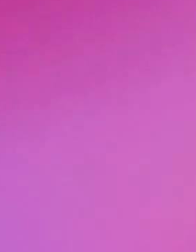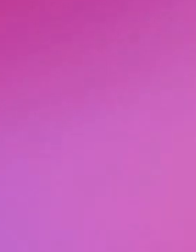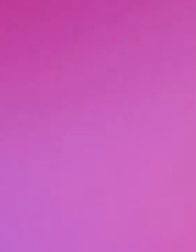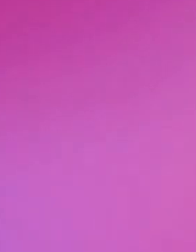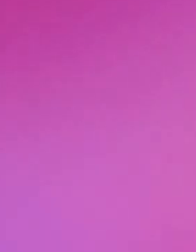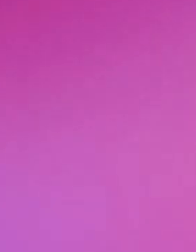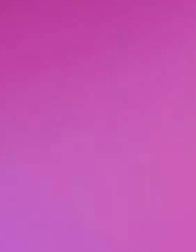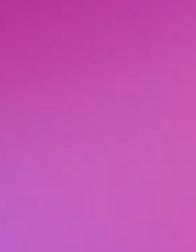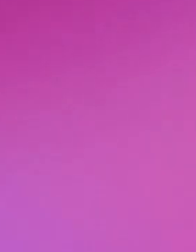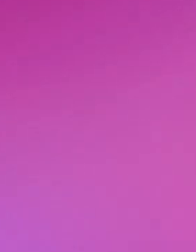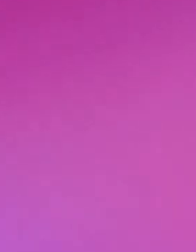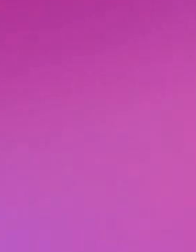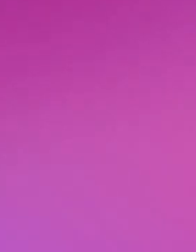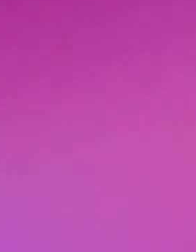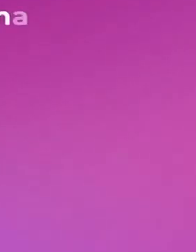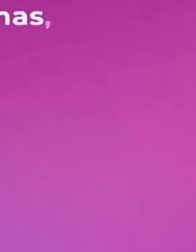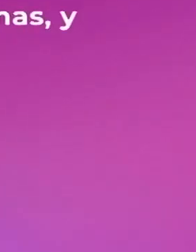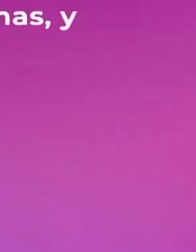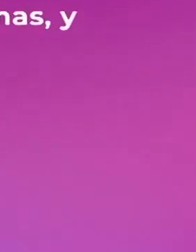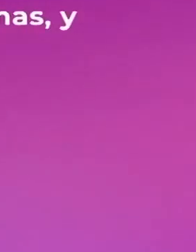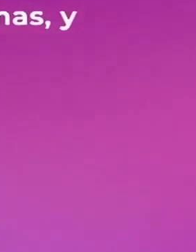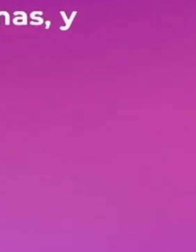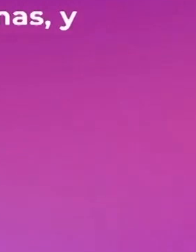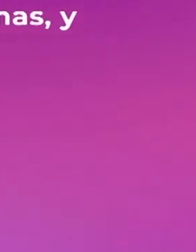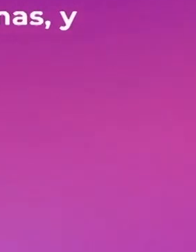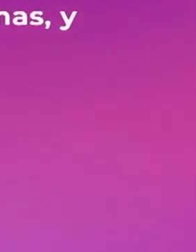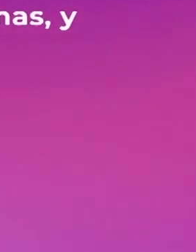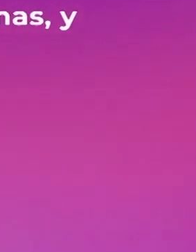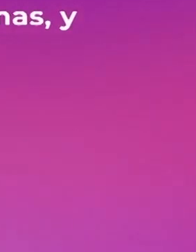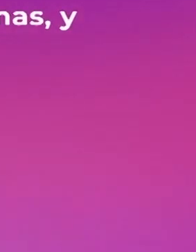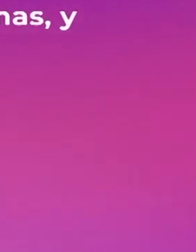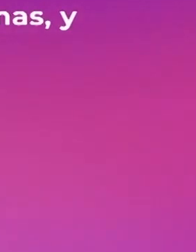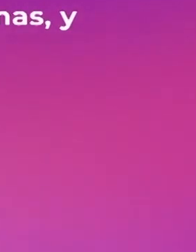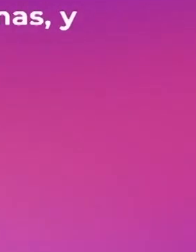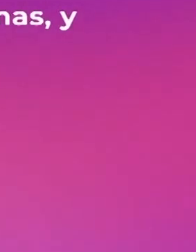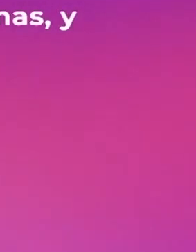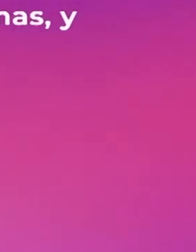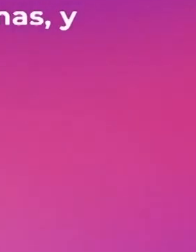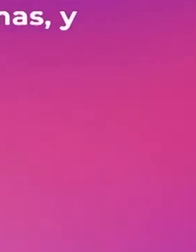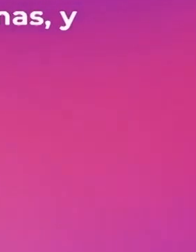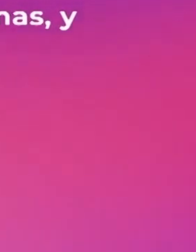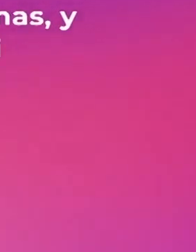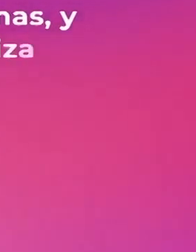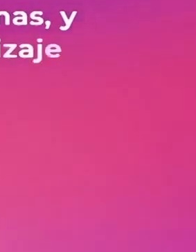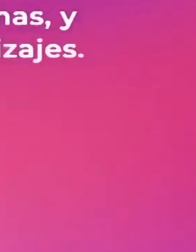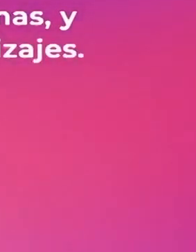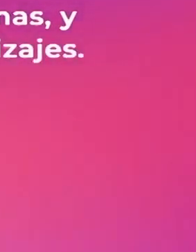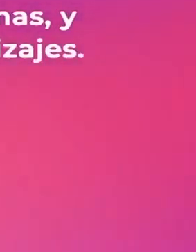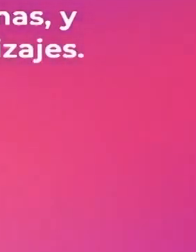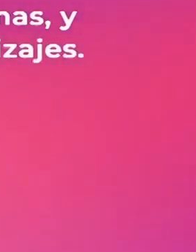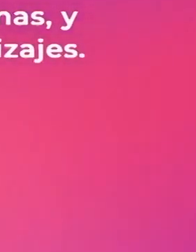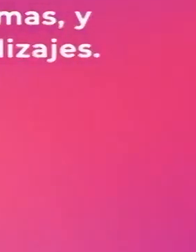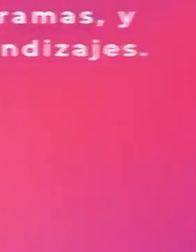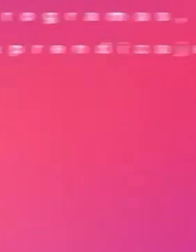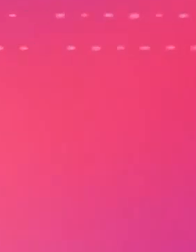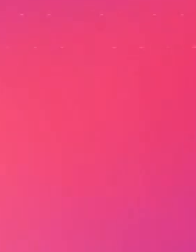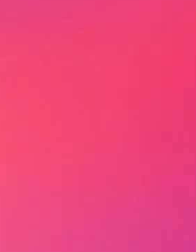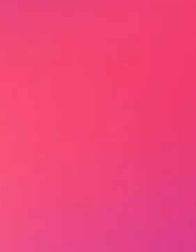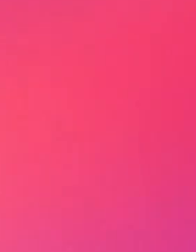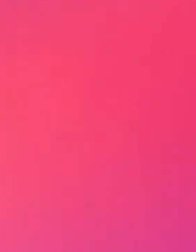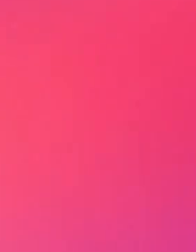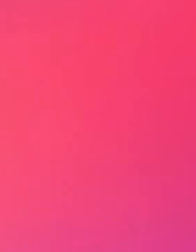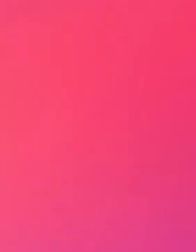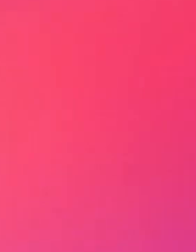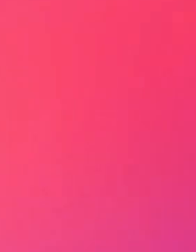.mx, en donde podrás ver nuevamente los videos de los programas y además encontrarás actividades para fortalecer tus